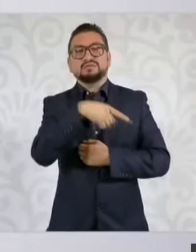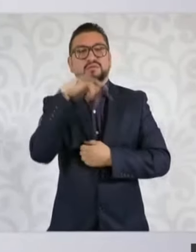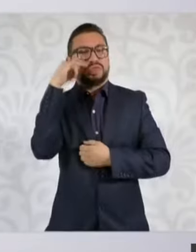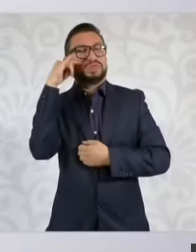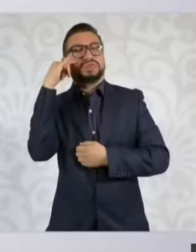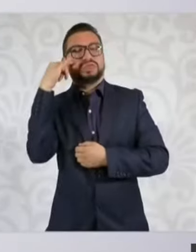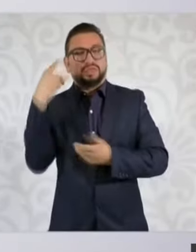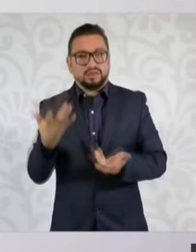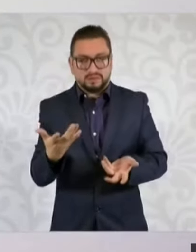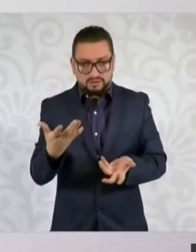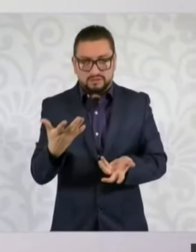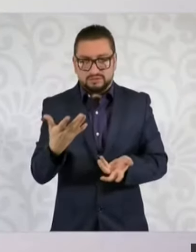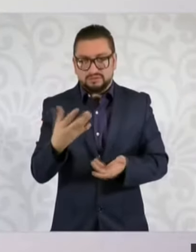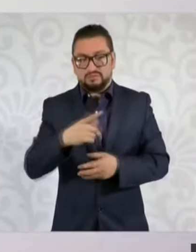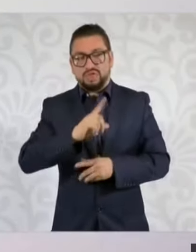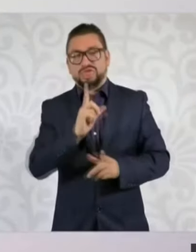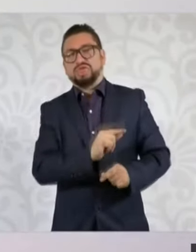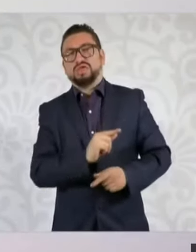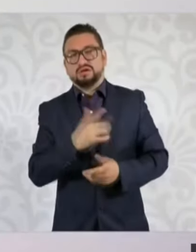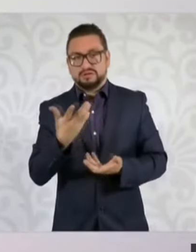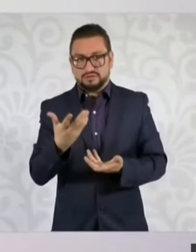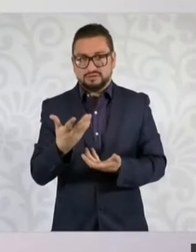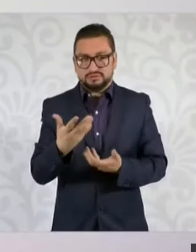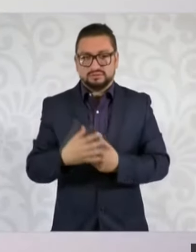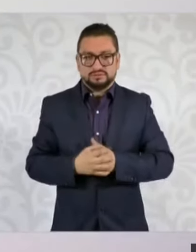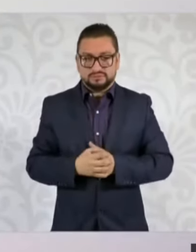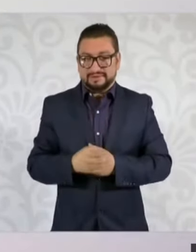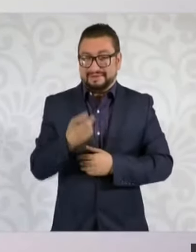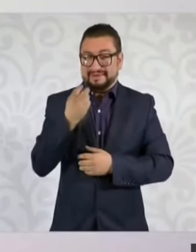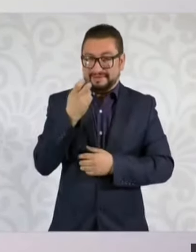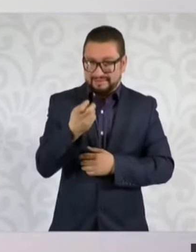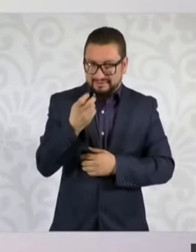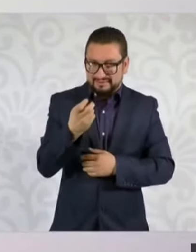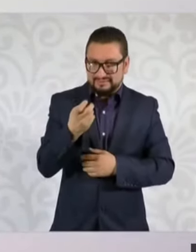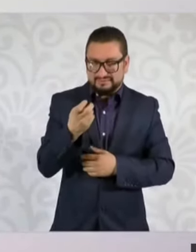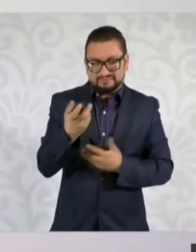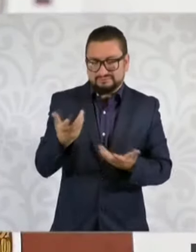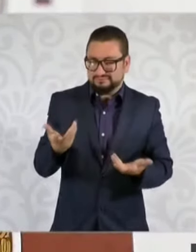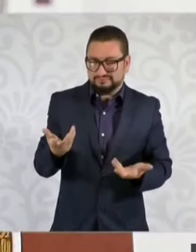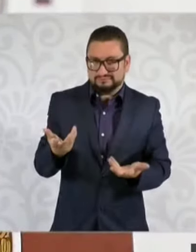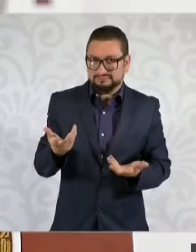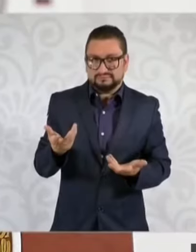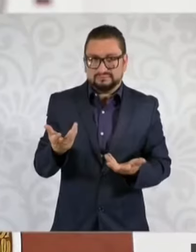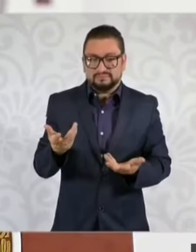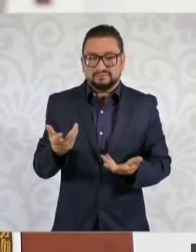menosprecio. Entonces, primero